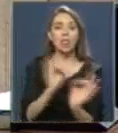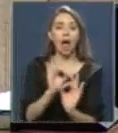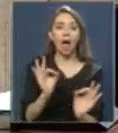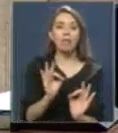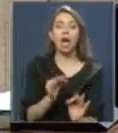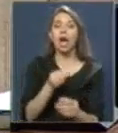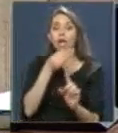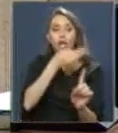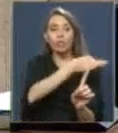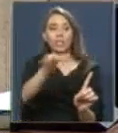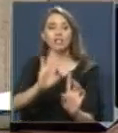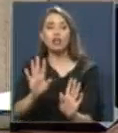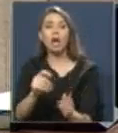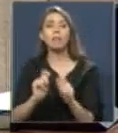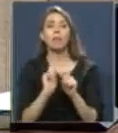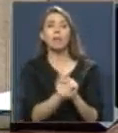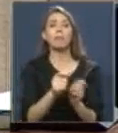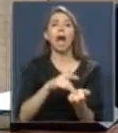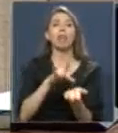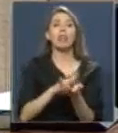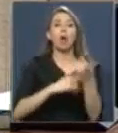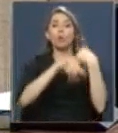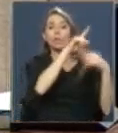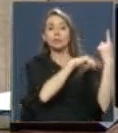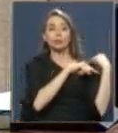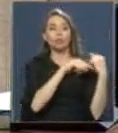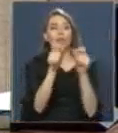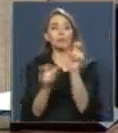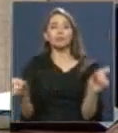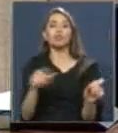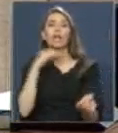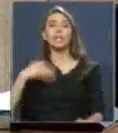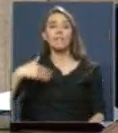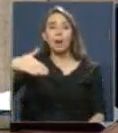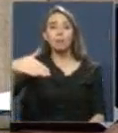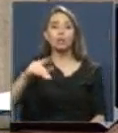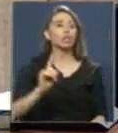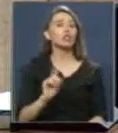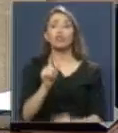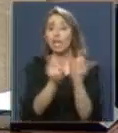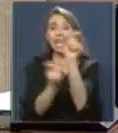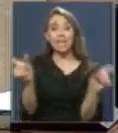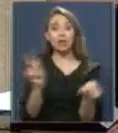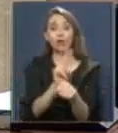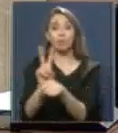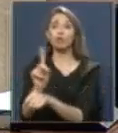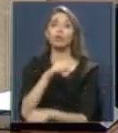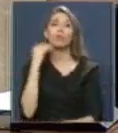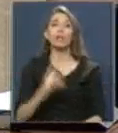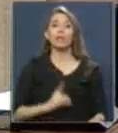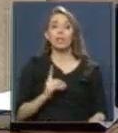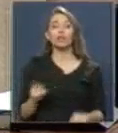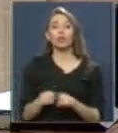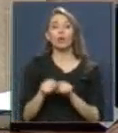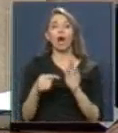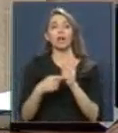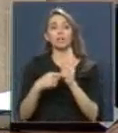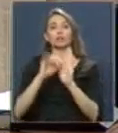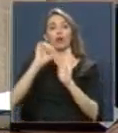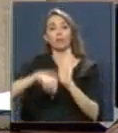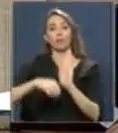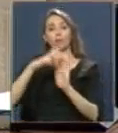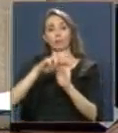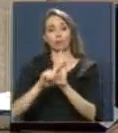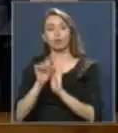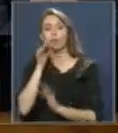no les han dicho nada de la deuda histórica, y los que van a morir, no van a morir dignamente. Igual voy a aprobar esta ley. Gracias, señora